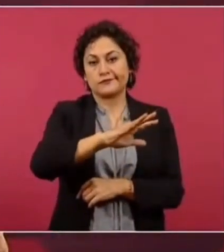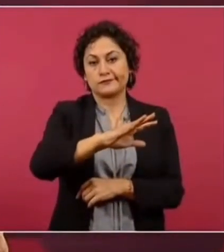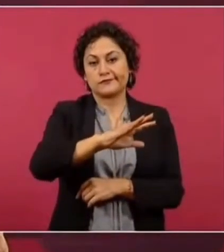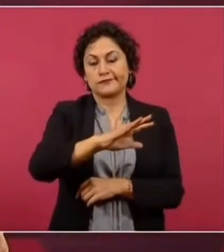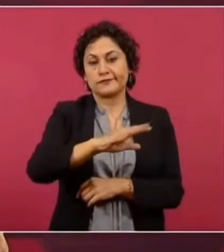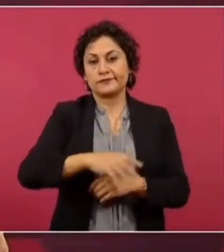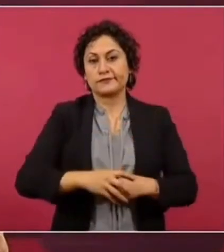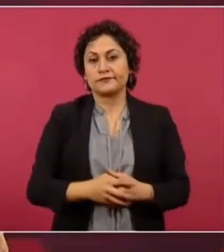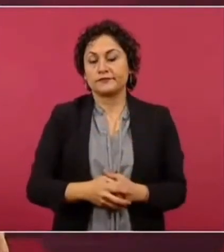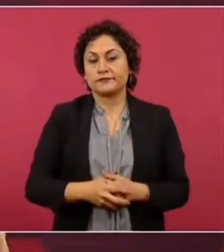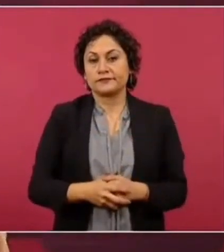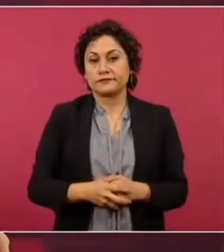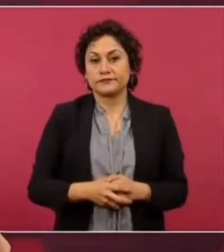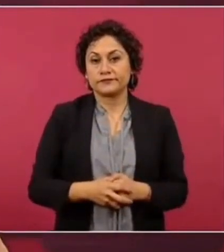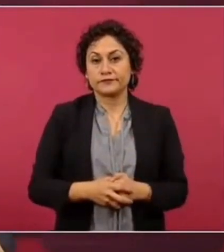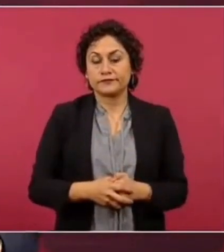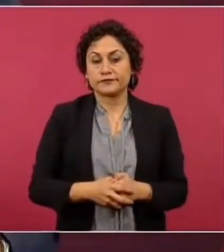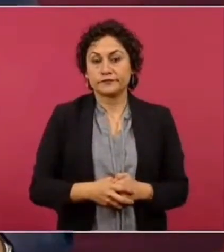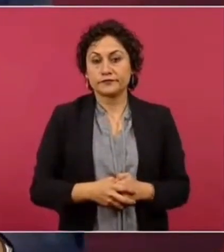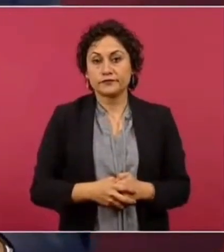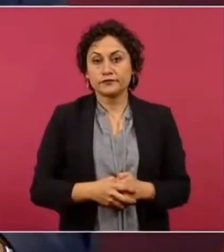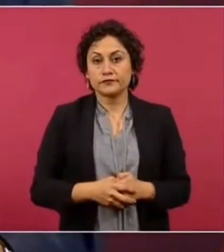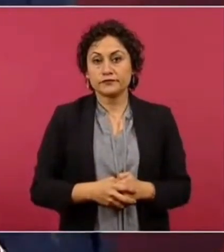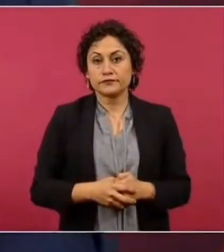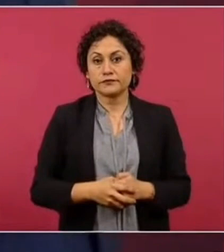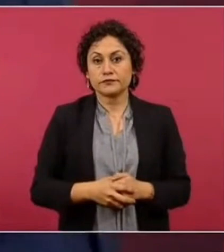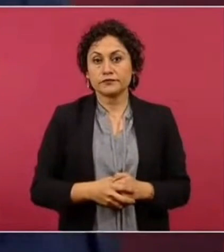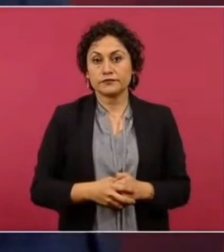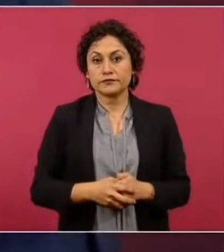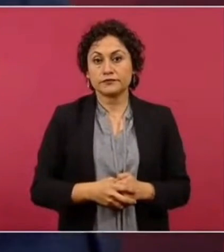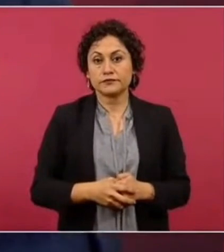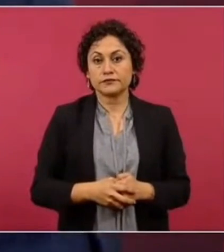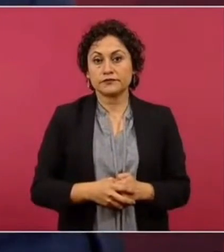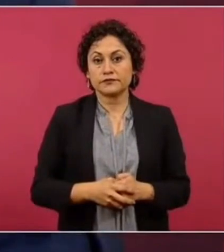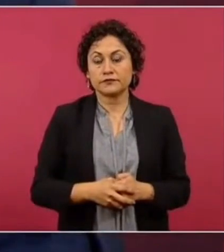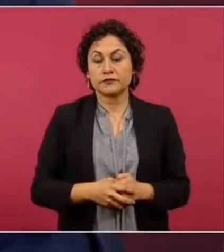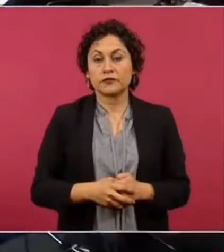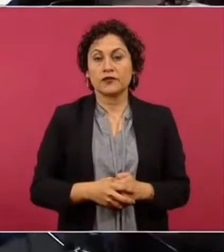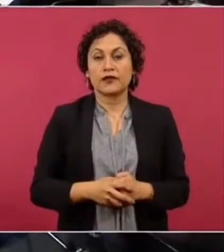de que si salía el ejército